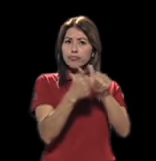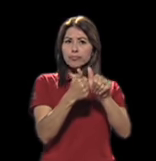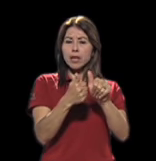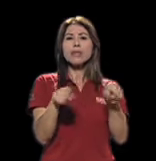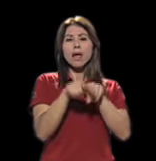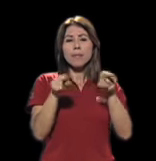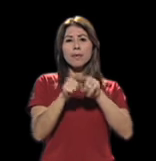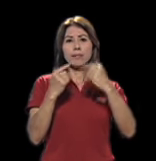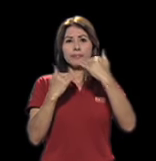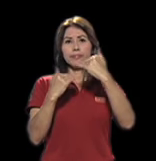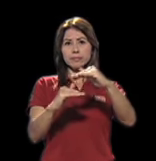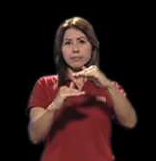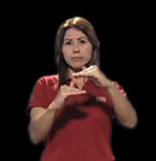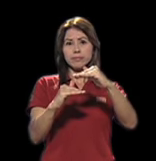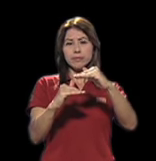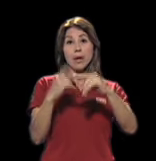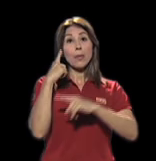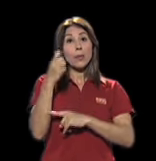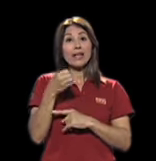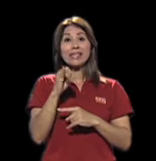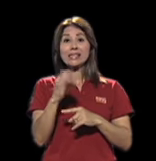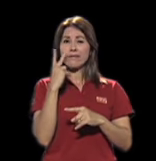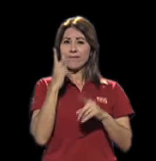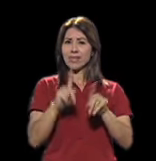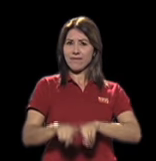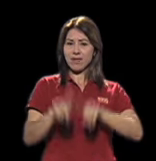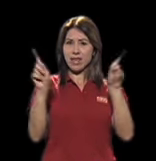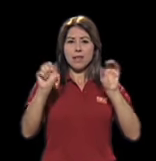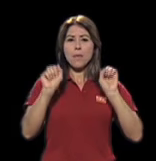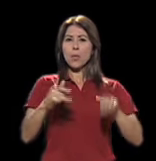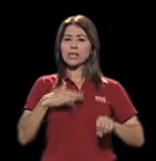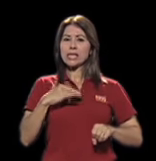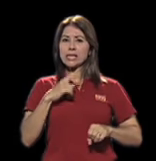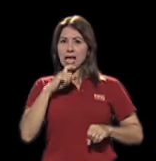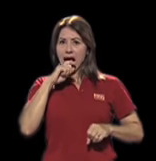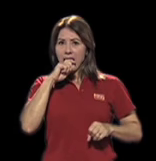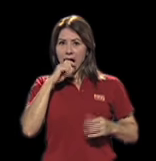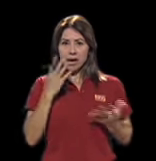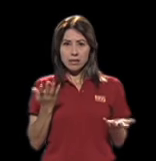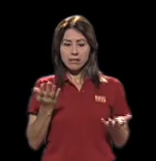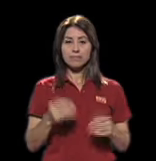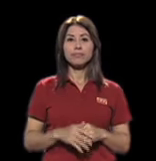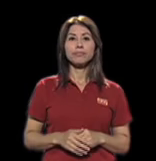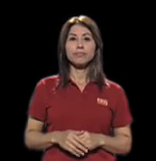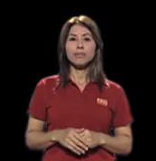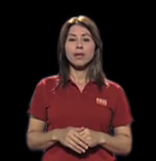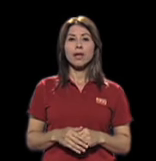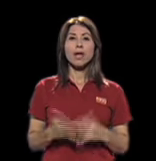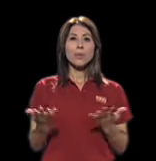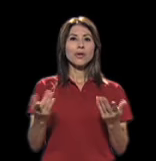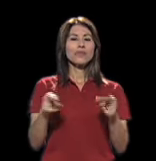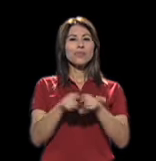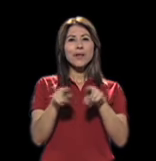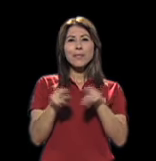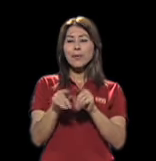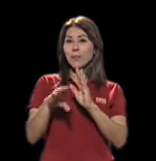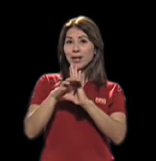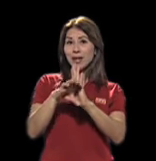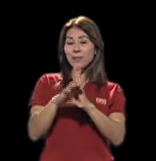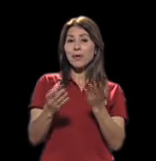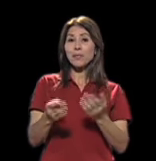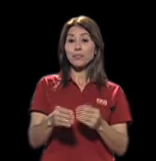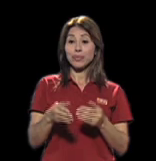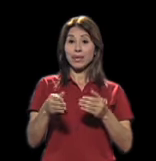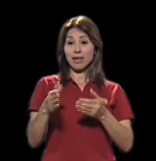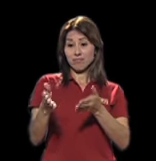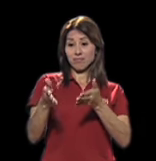generar alguna rivalidad. En el caso del trato más bien desde los hermanos hacia esta persona